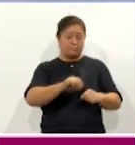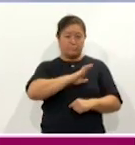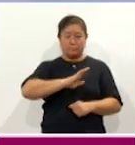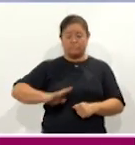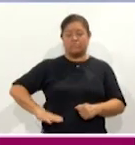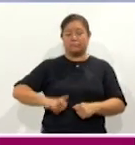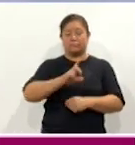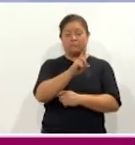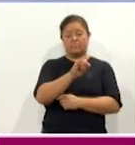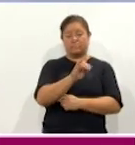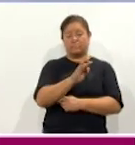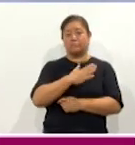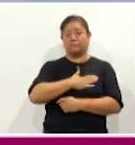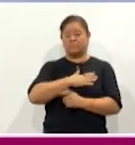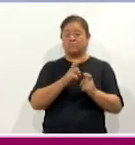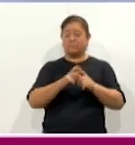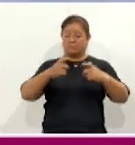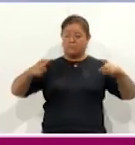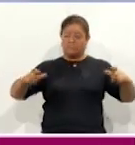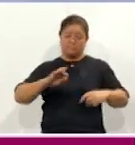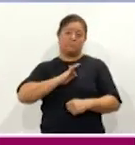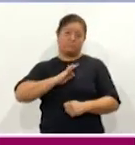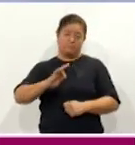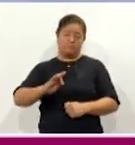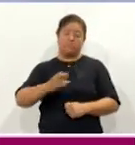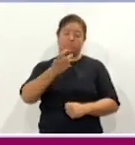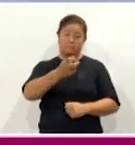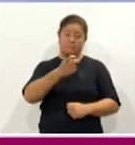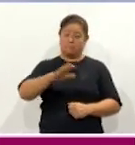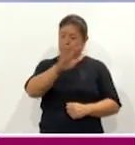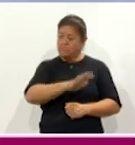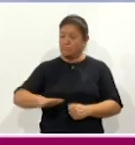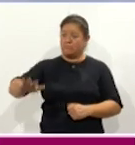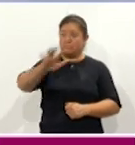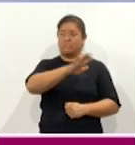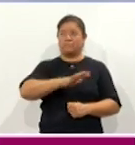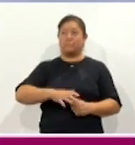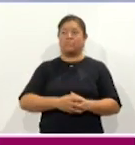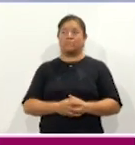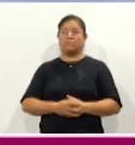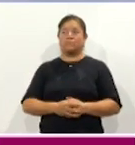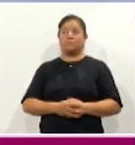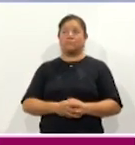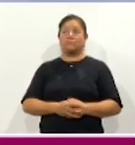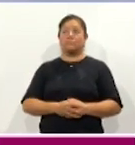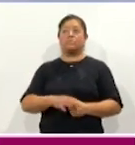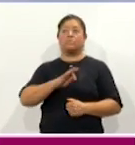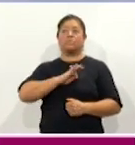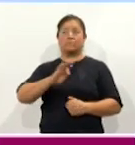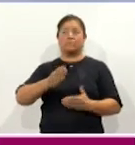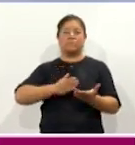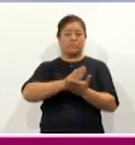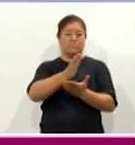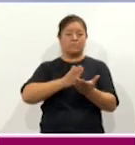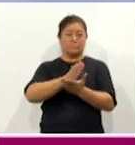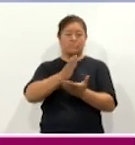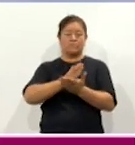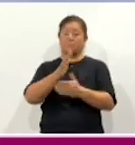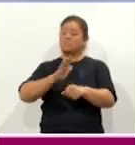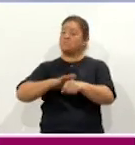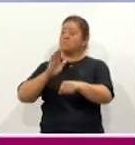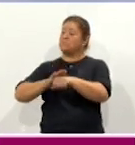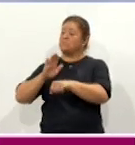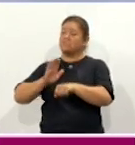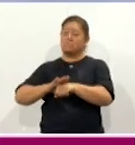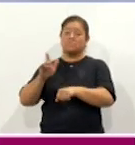podemos ampliar esta cobertura de poder llegar a muchos más municipios